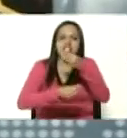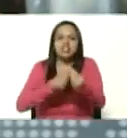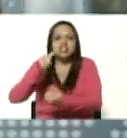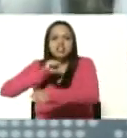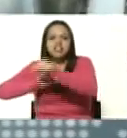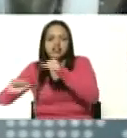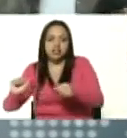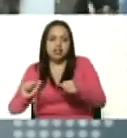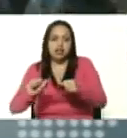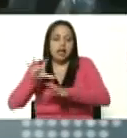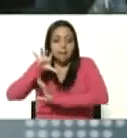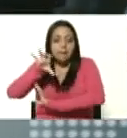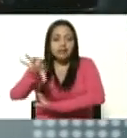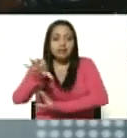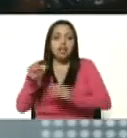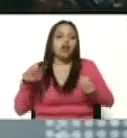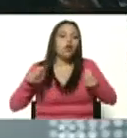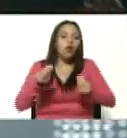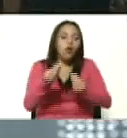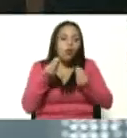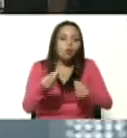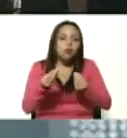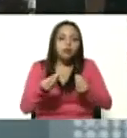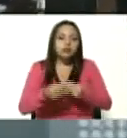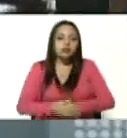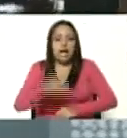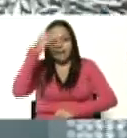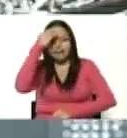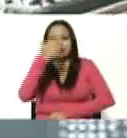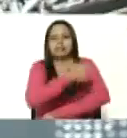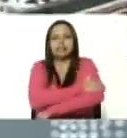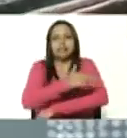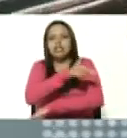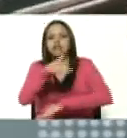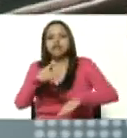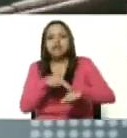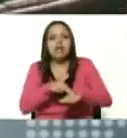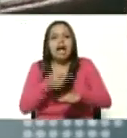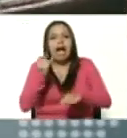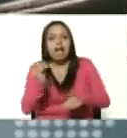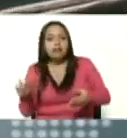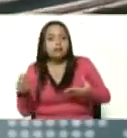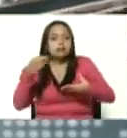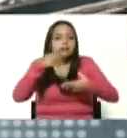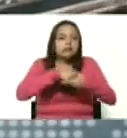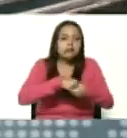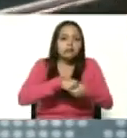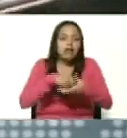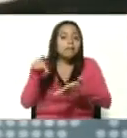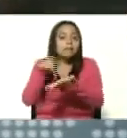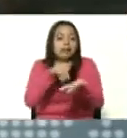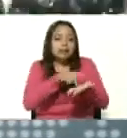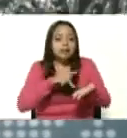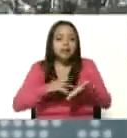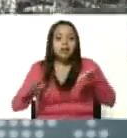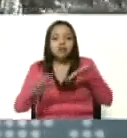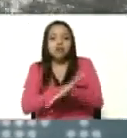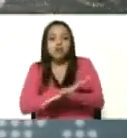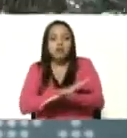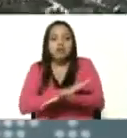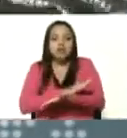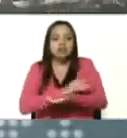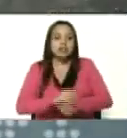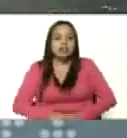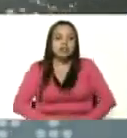la patria y de cómo la milicia nacional bolivariana forma parte integrante y orgánica de la doctrina de